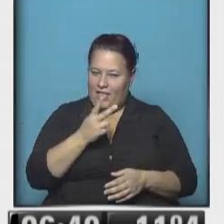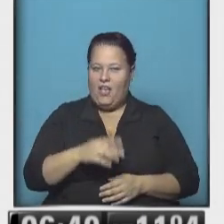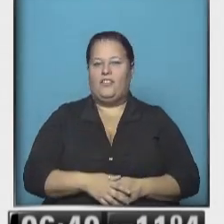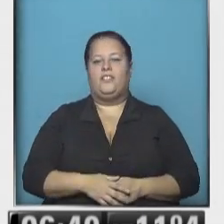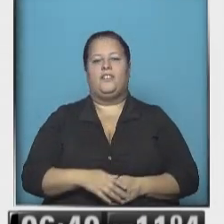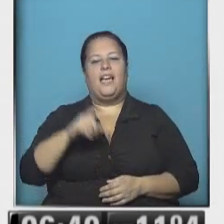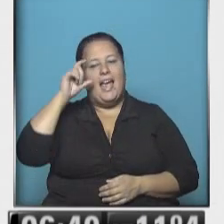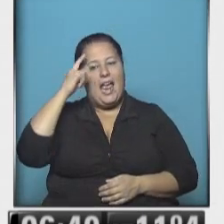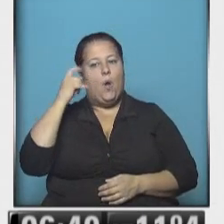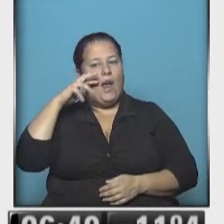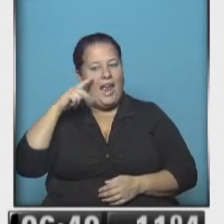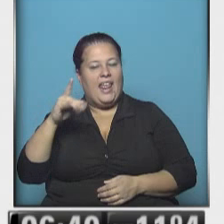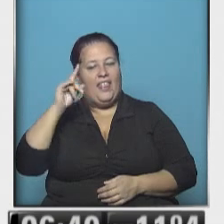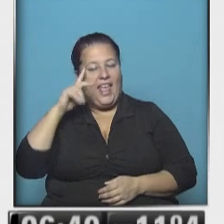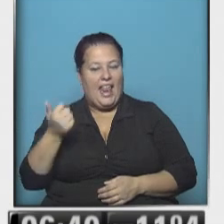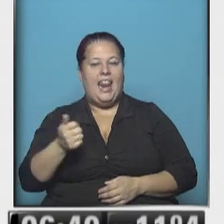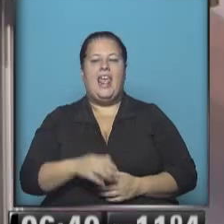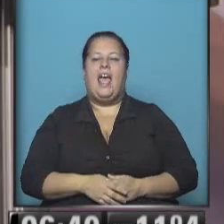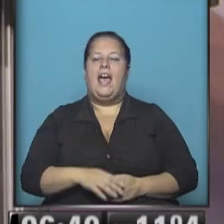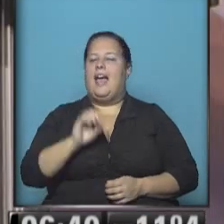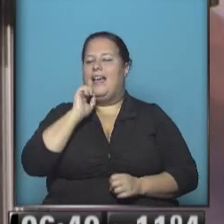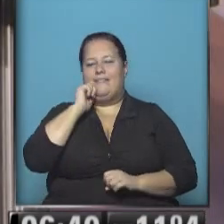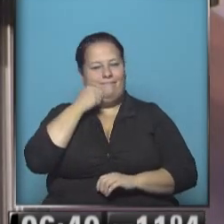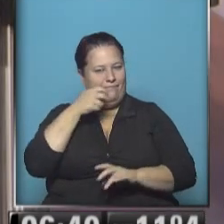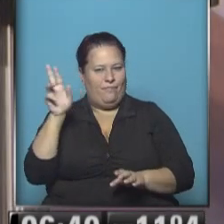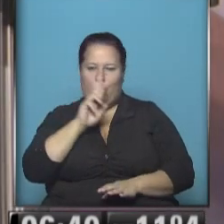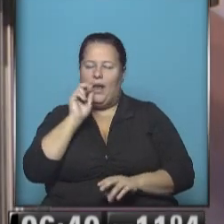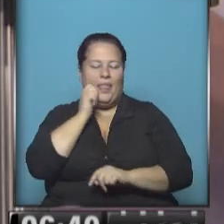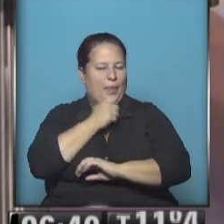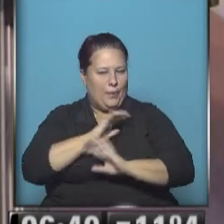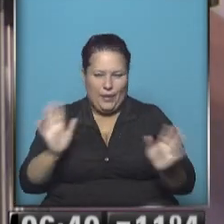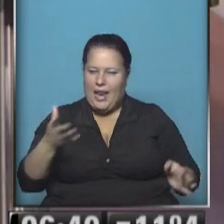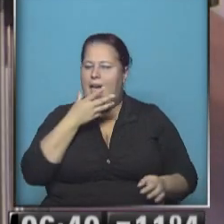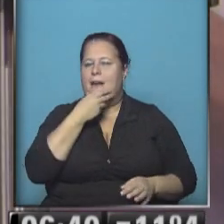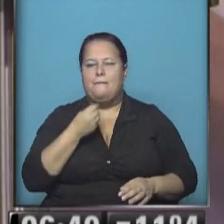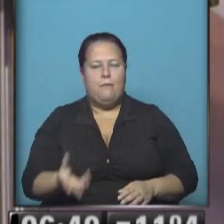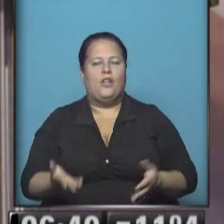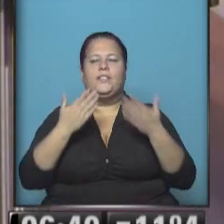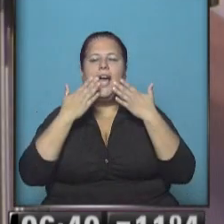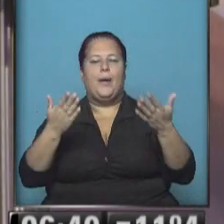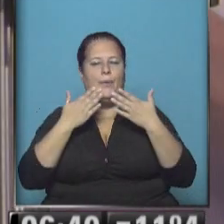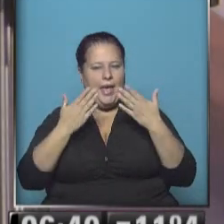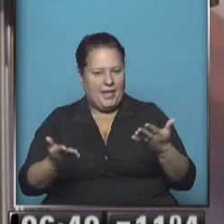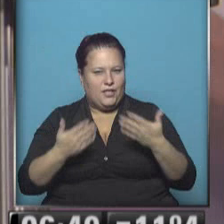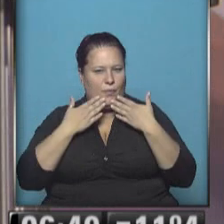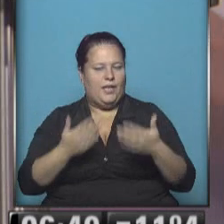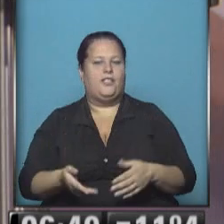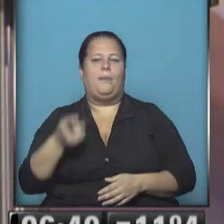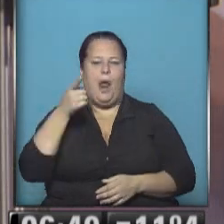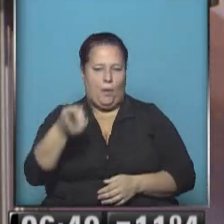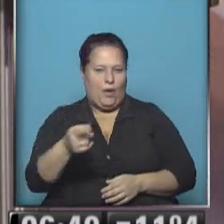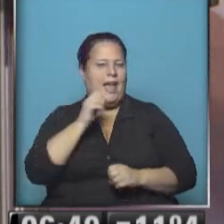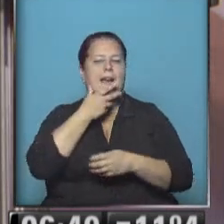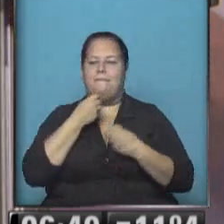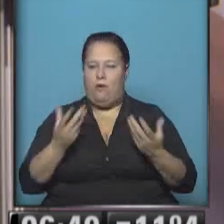Eugenia y Delia, la Moro, divina esta mujer, ¿eh? Hermosa, besazos, besazos para vos,